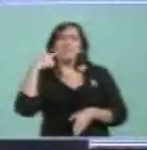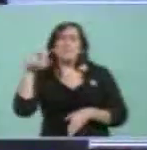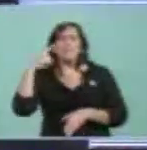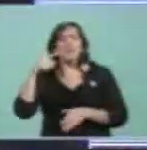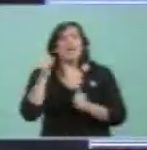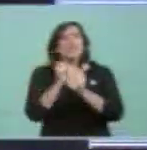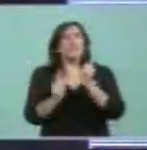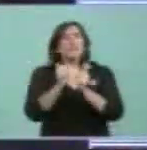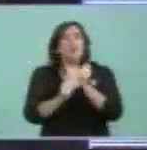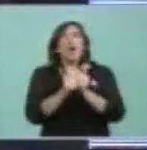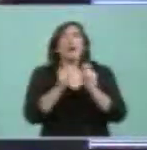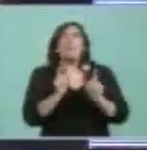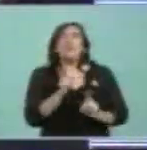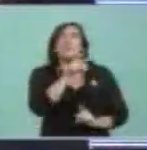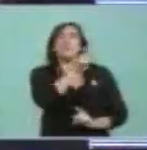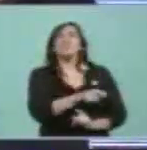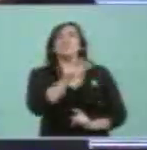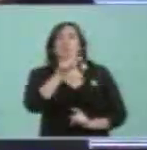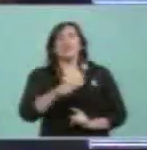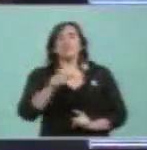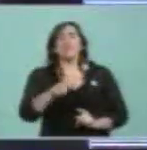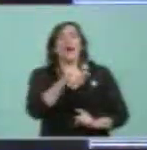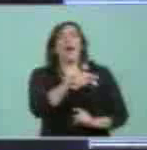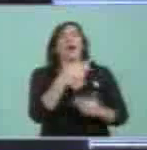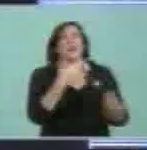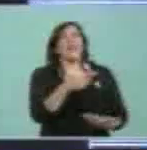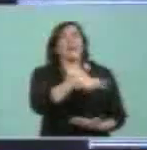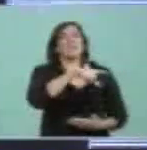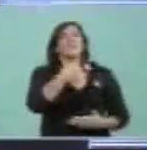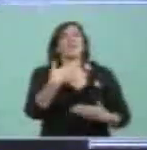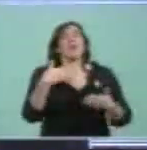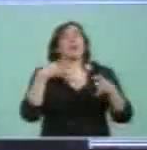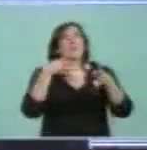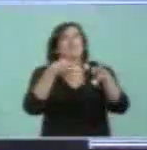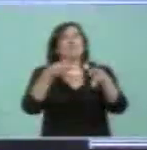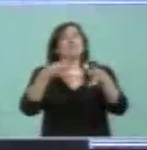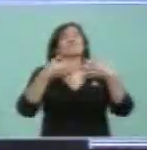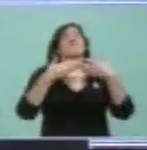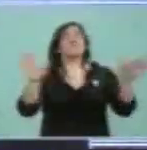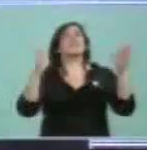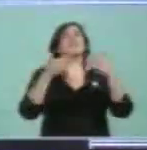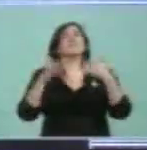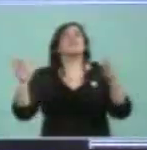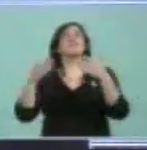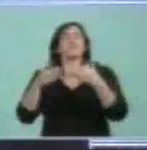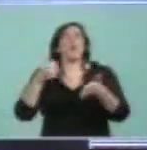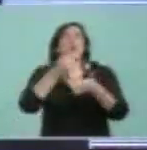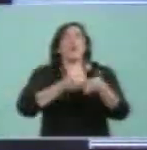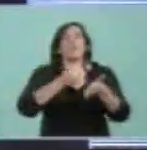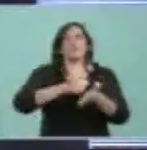que fueron realmente los que permitieron librar las grandes batallas y las grandes luchas.